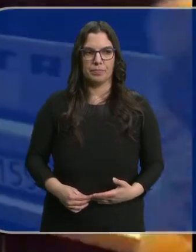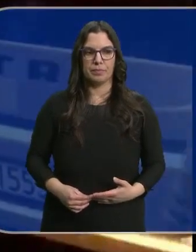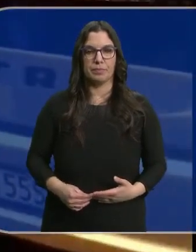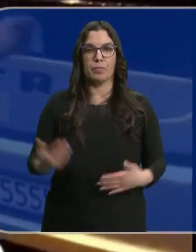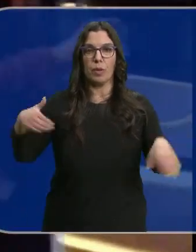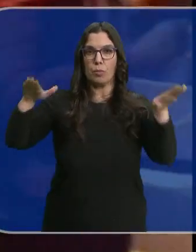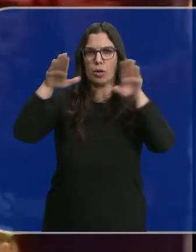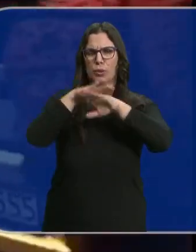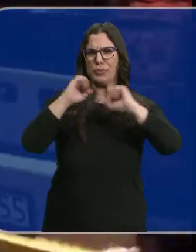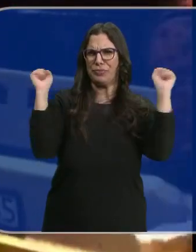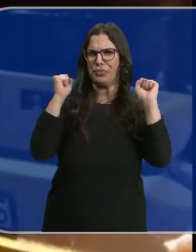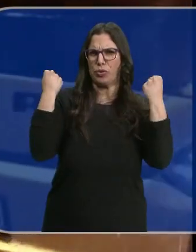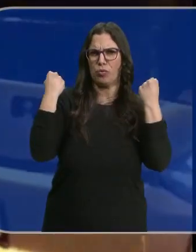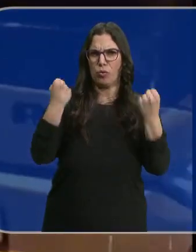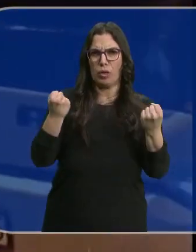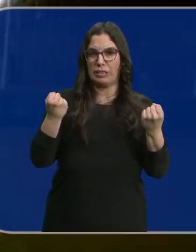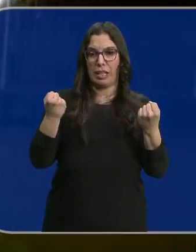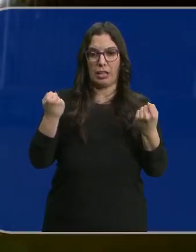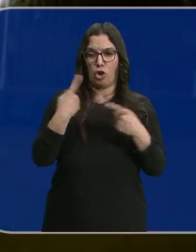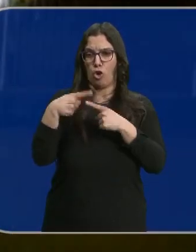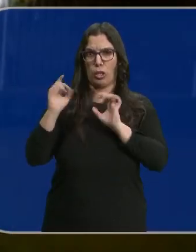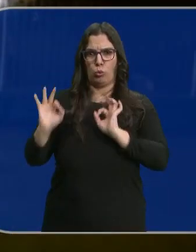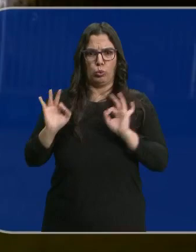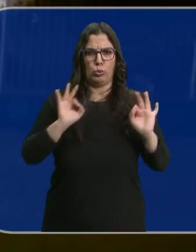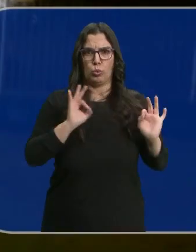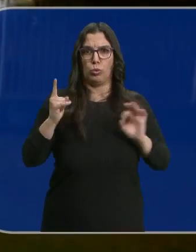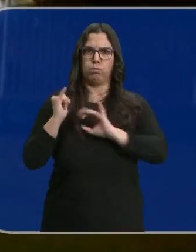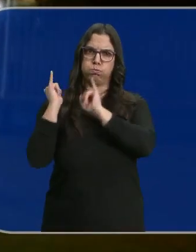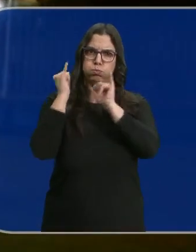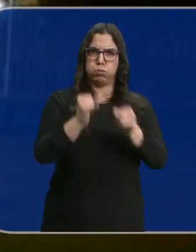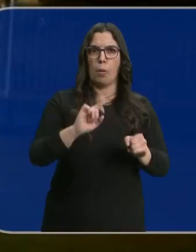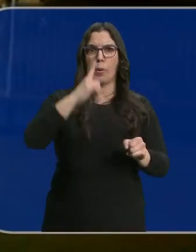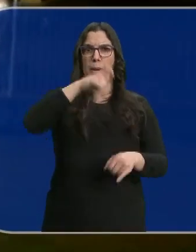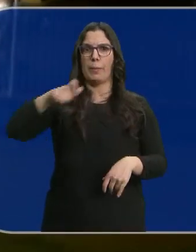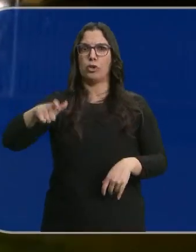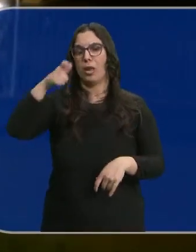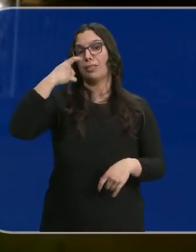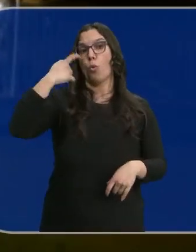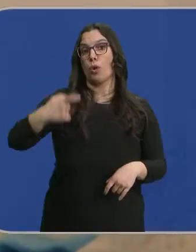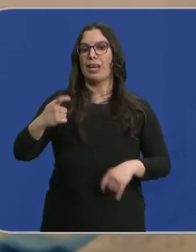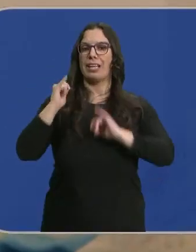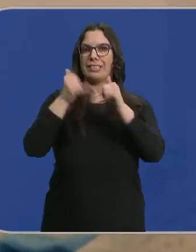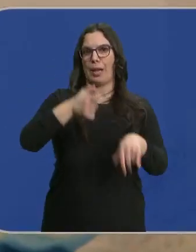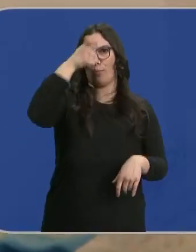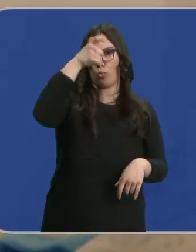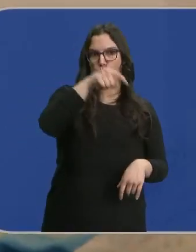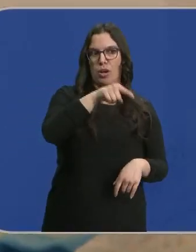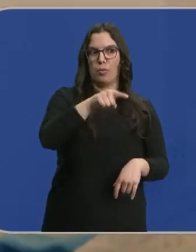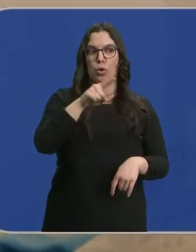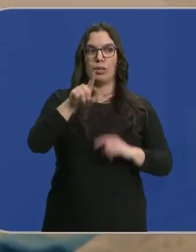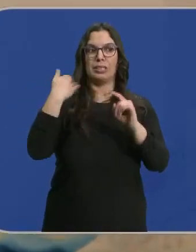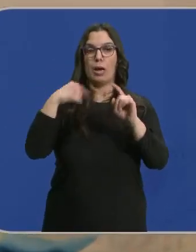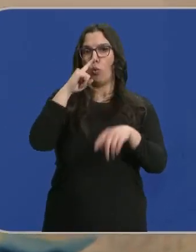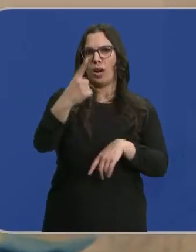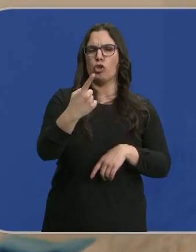De noche, con mucho frío y con lo puesto. Así fue la llegada de los primeros ucranianos a Paredes de Nava. Un año después, la